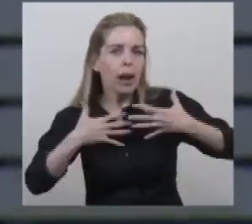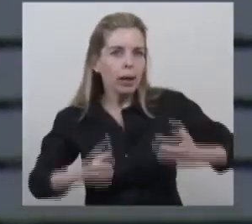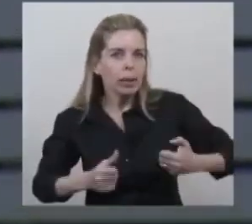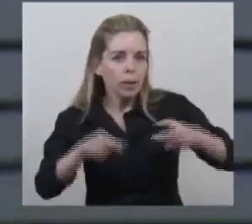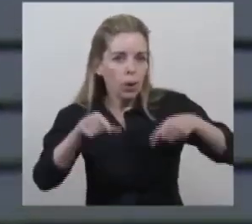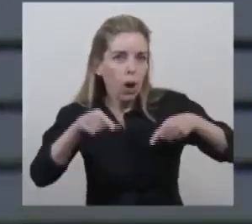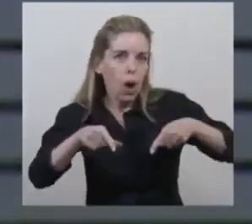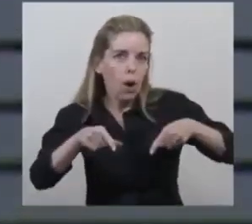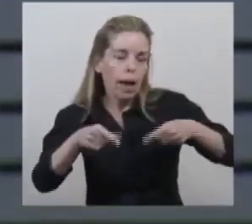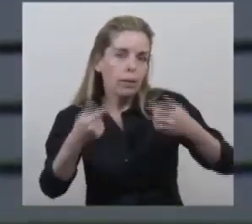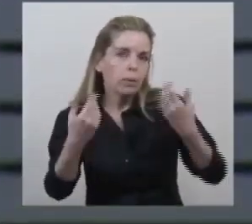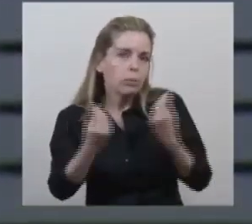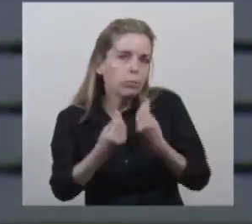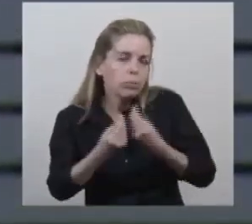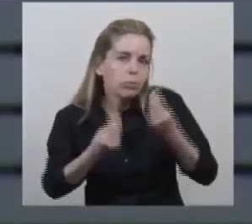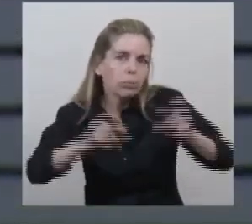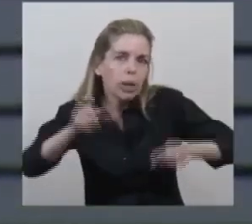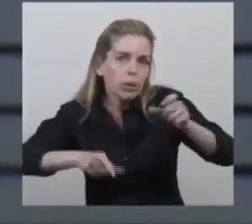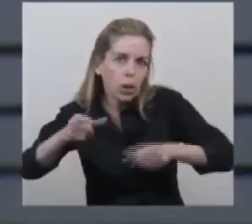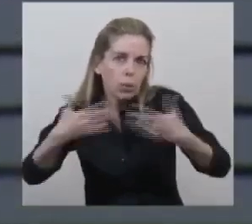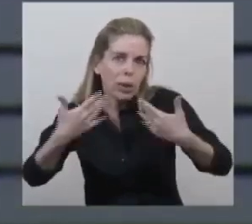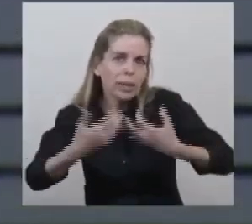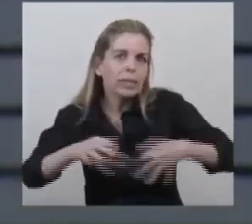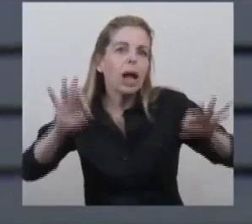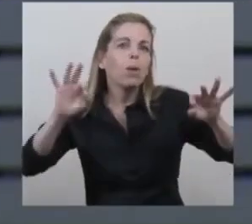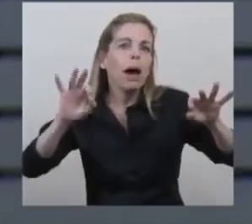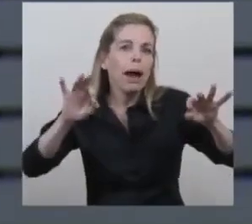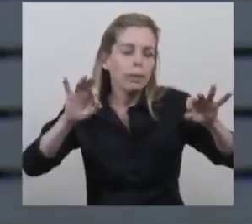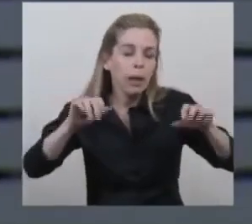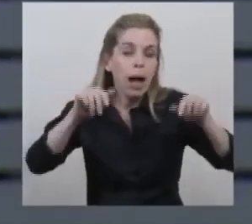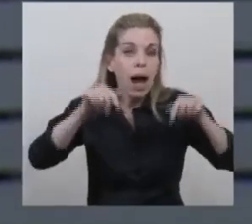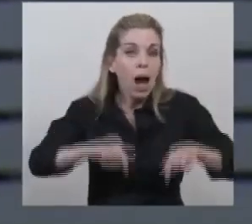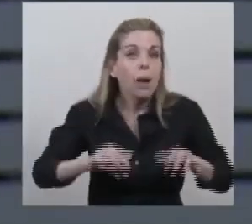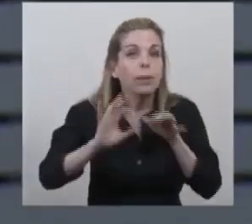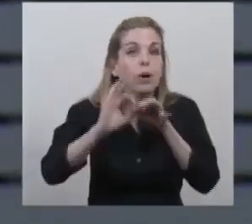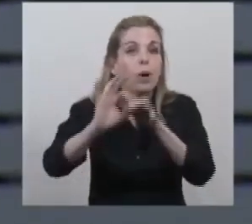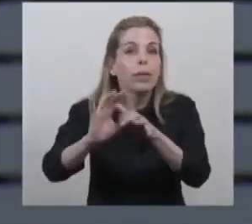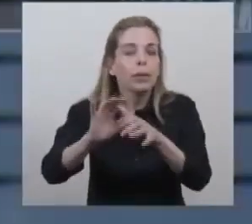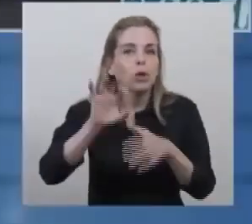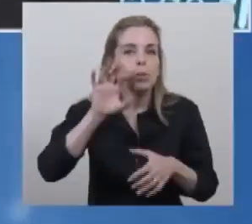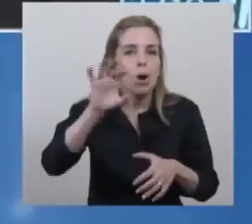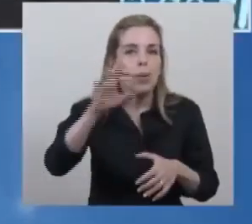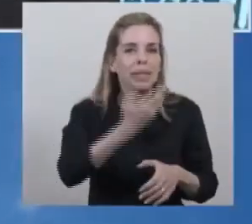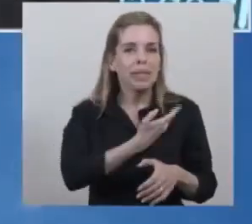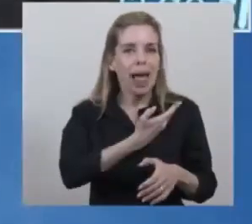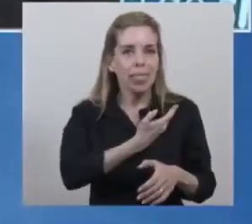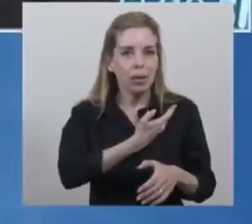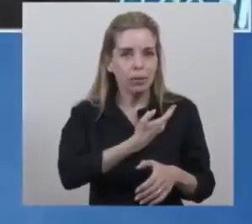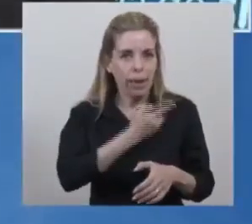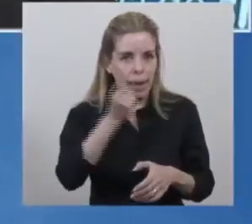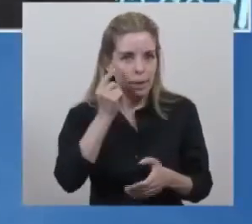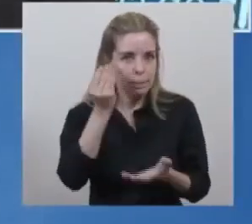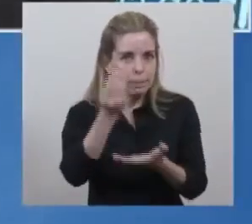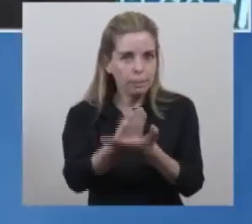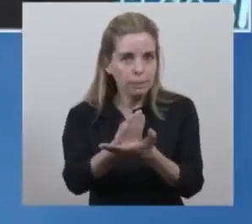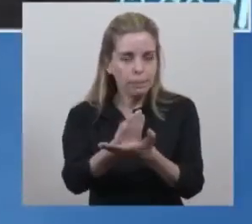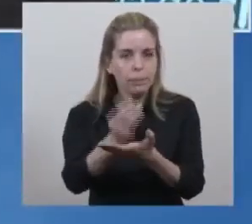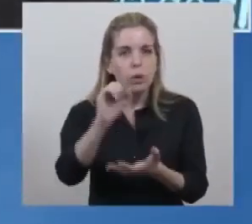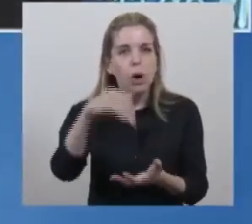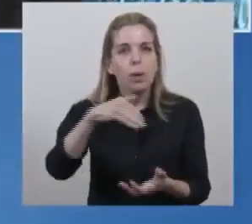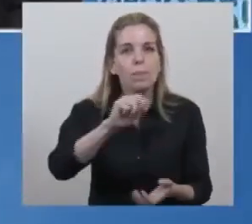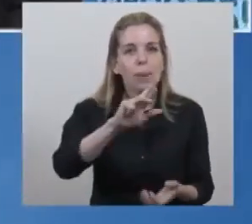vidas hoy en la Argentina. Nos vamos a la provincia de Santa Fe, allí está su gobernador, Omar Perotti,